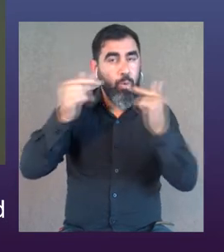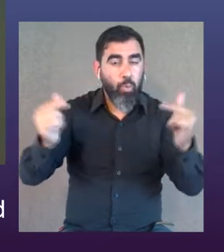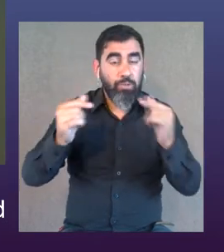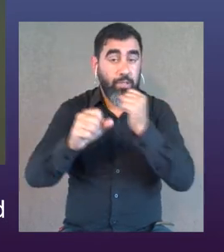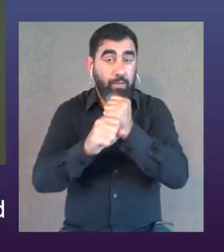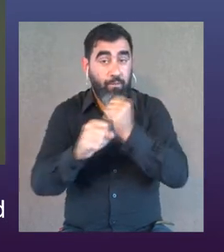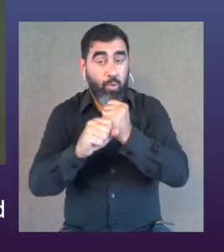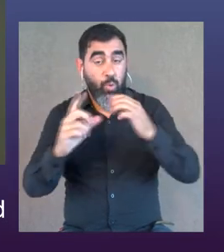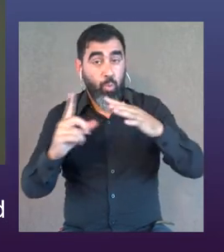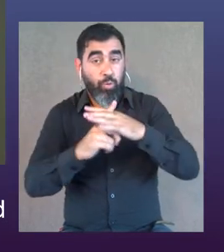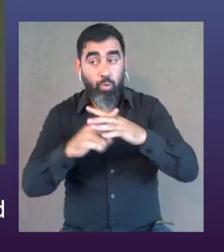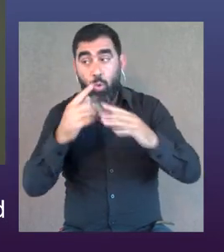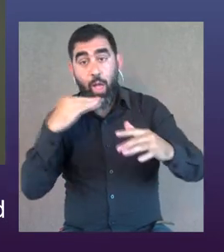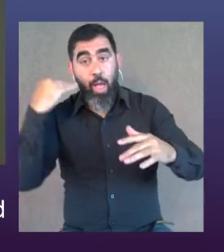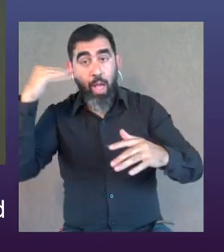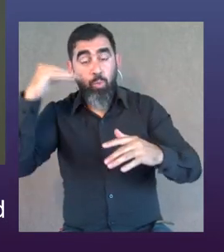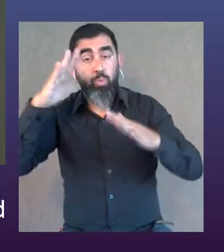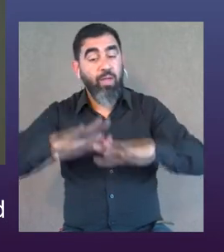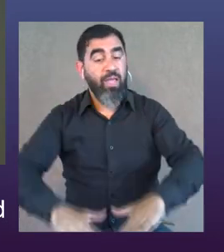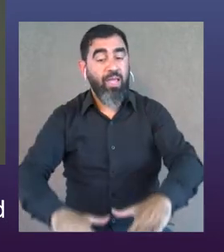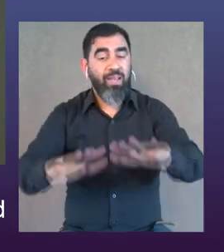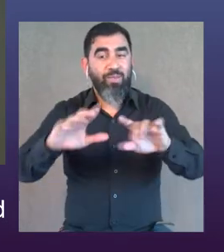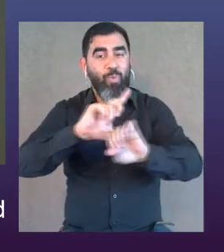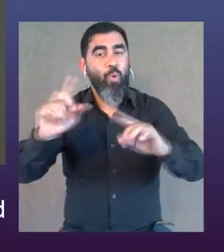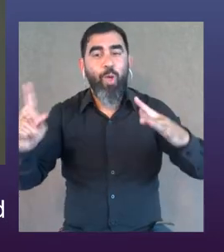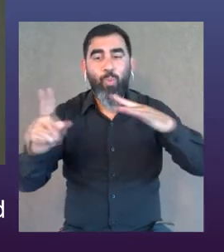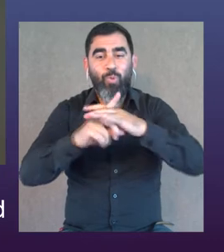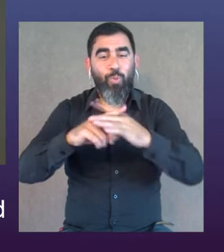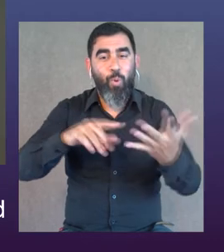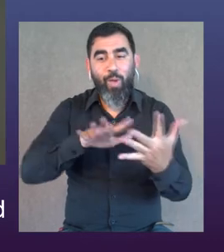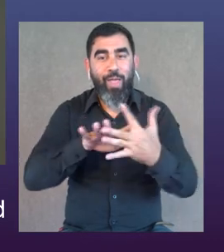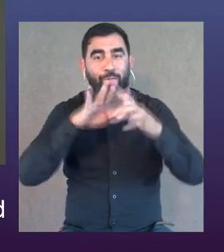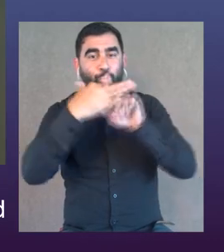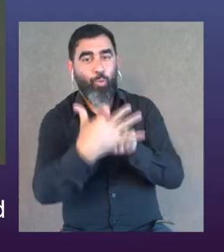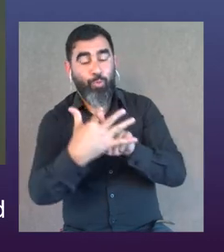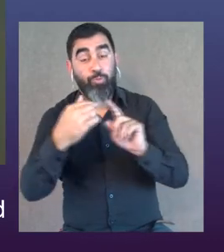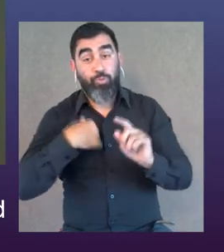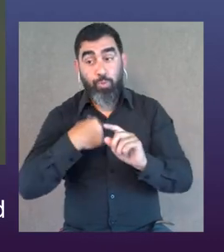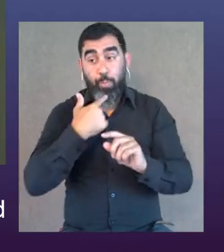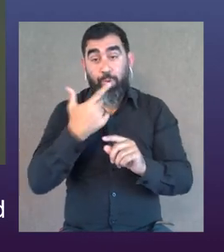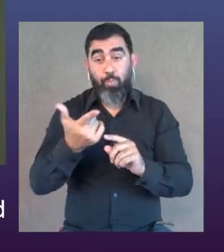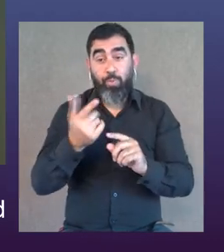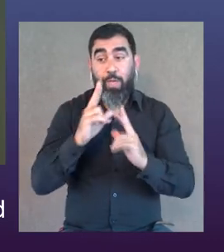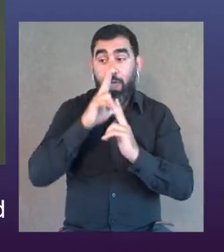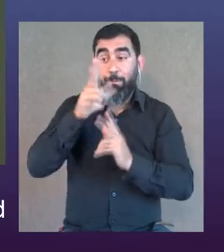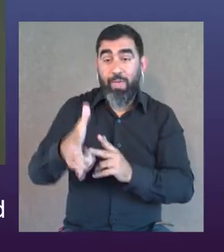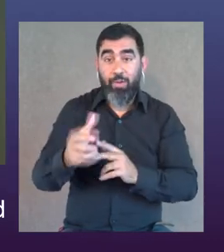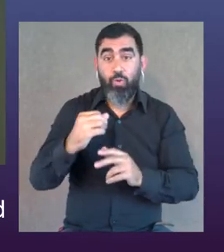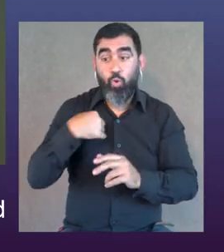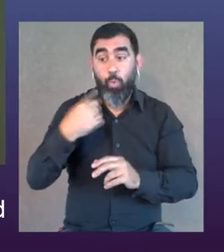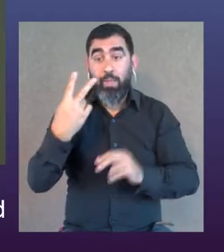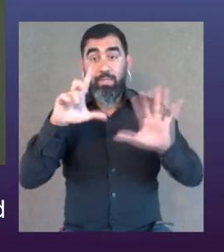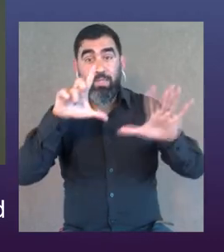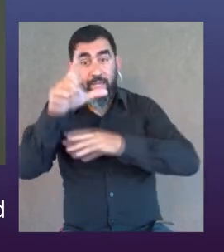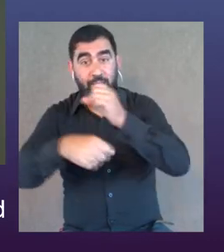pensando en grillas, estamos trabajando, somos adultos que nos criamos en entornos no inclusivos. O sea, a mí me pasó cuando llegó el